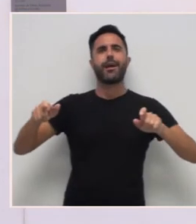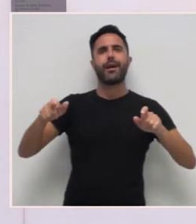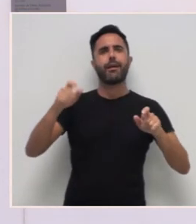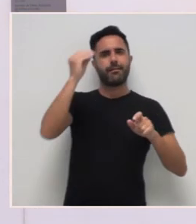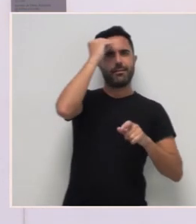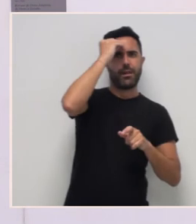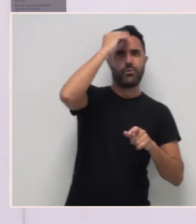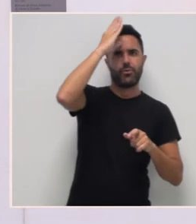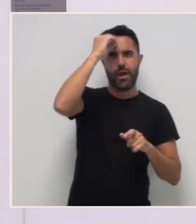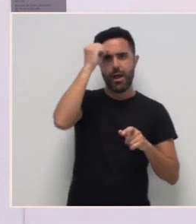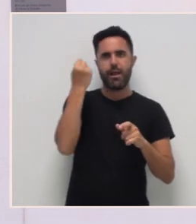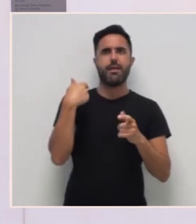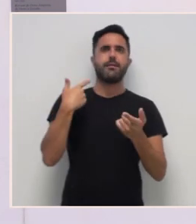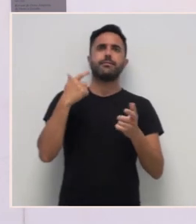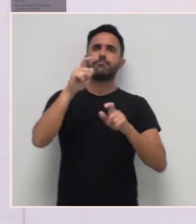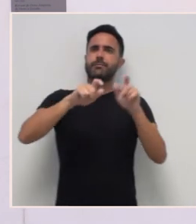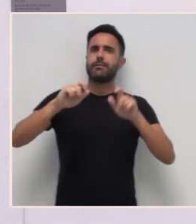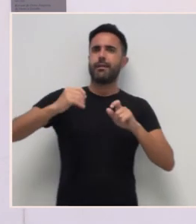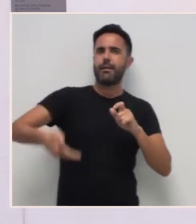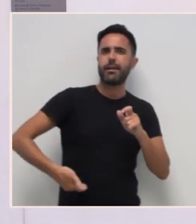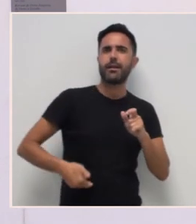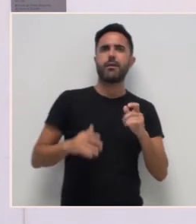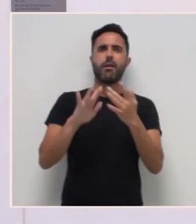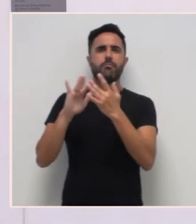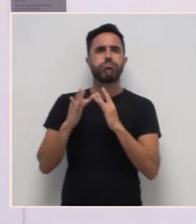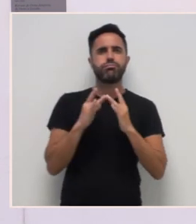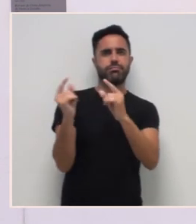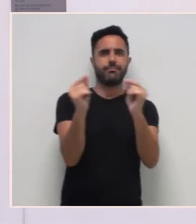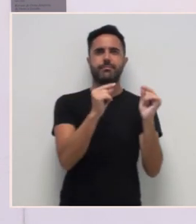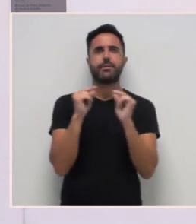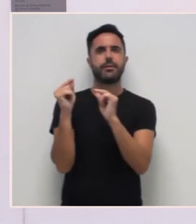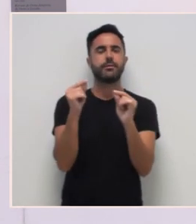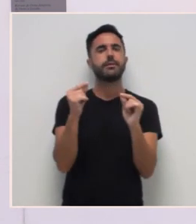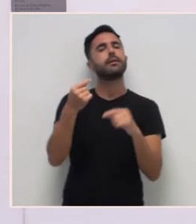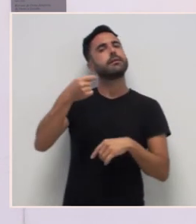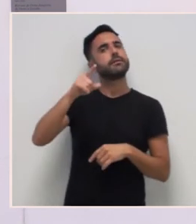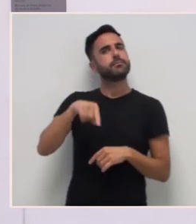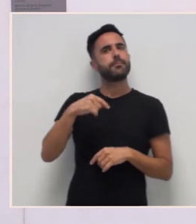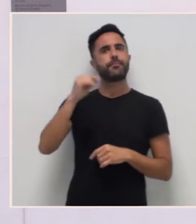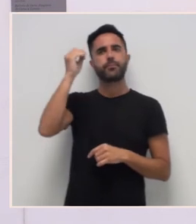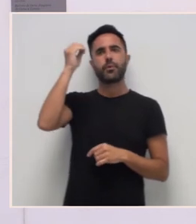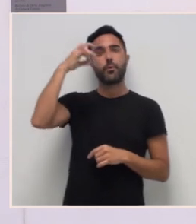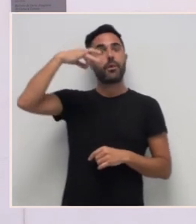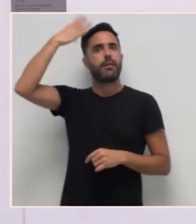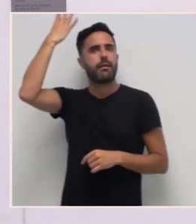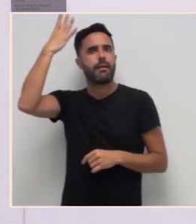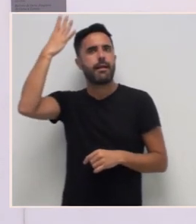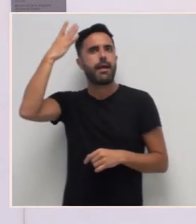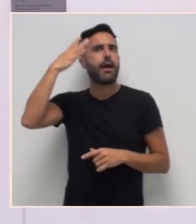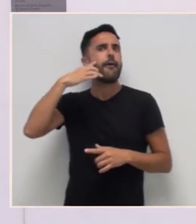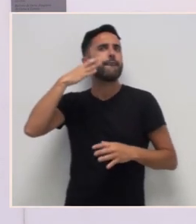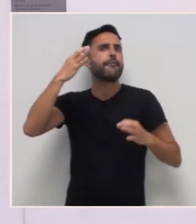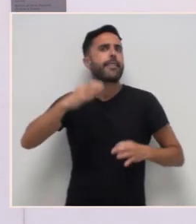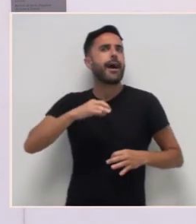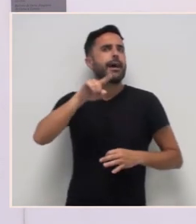E tamén foi a que hubo unha lenda, un mito que non se sabe se foi certo